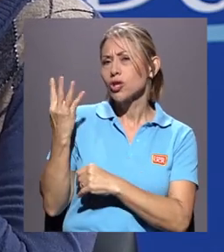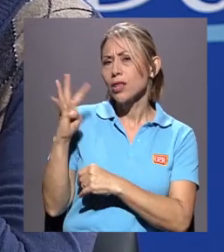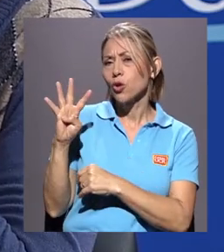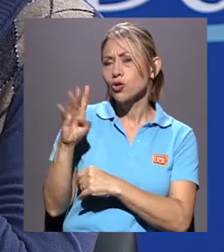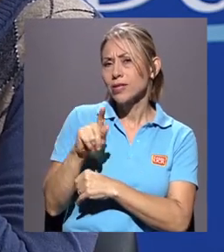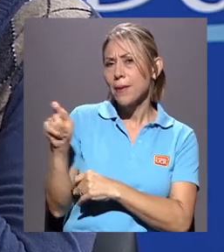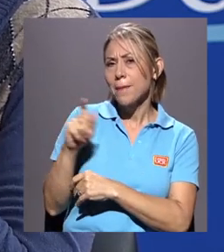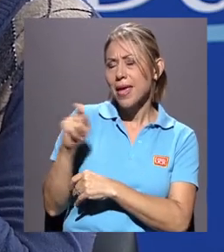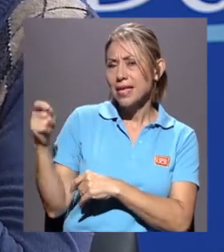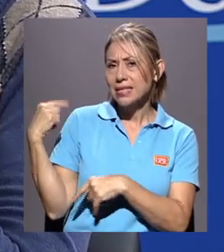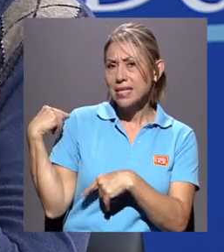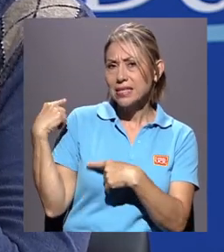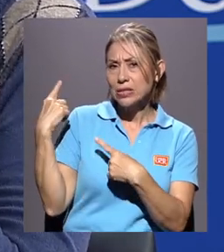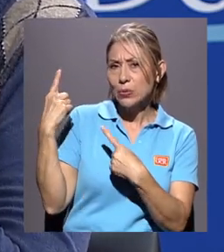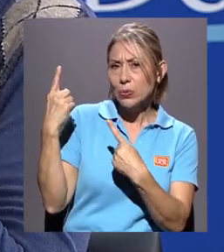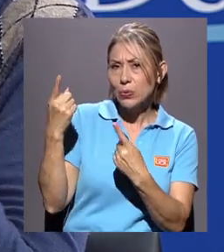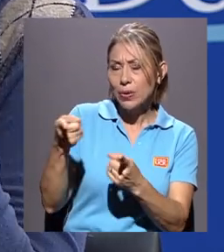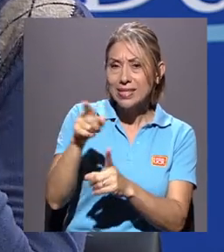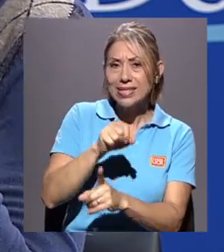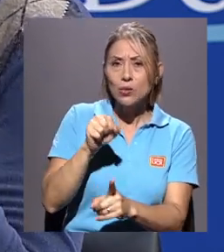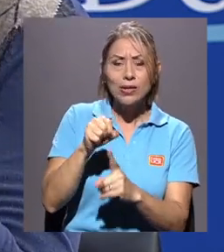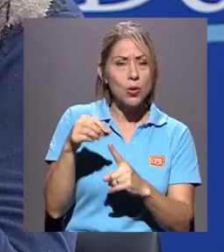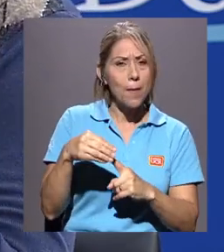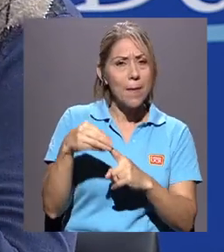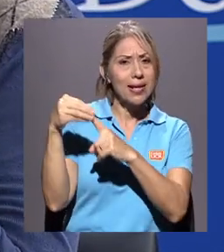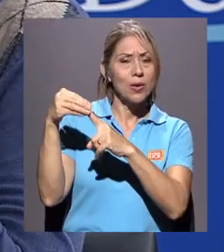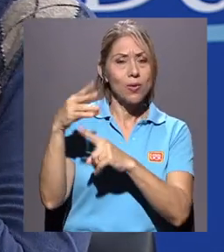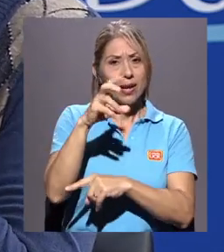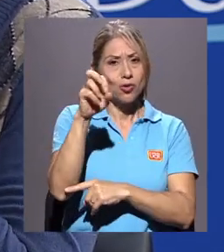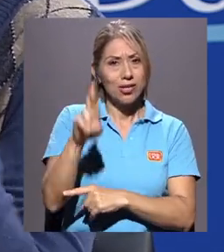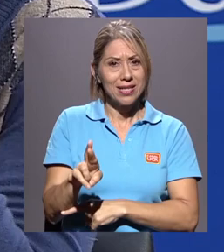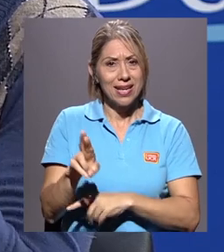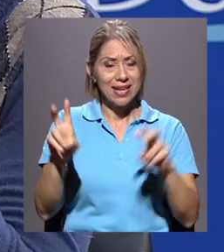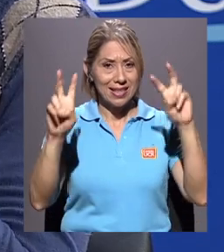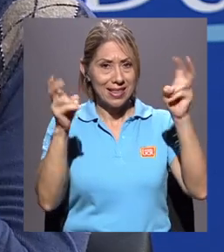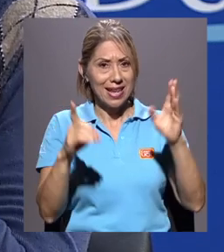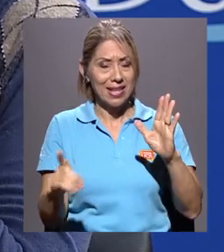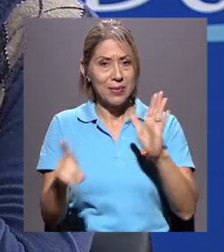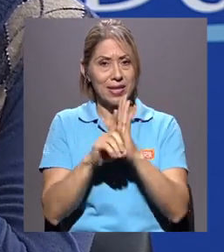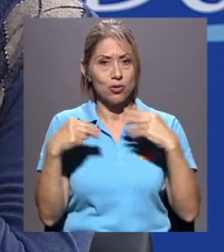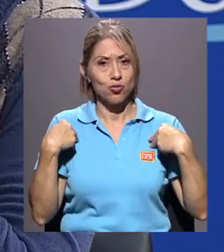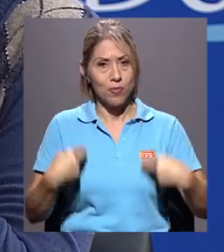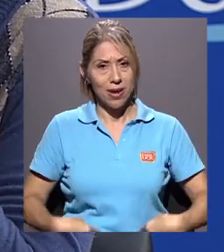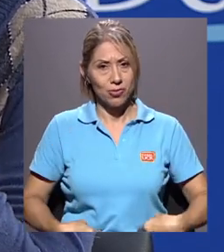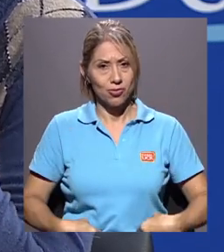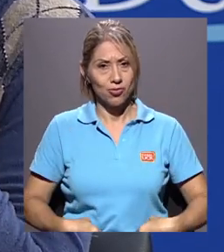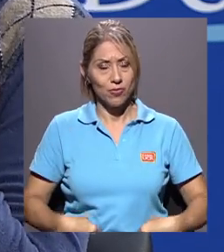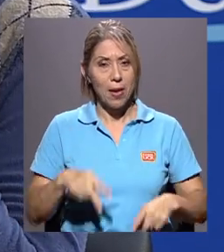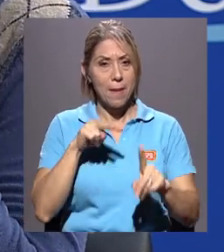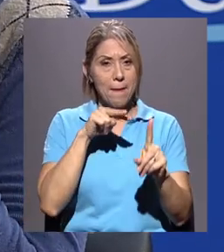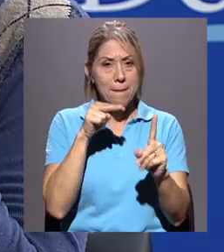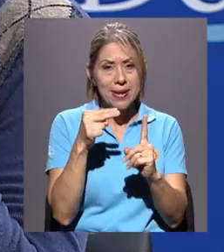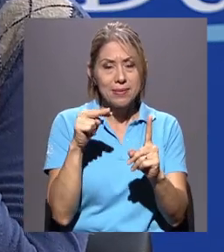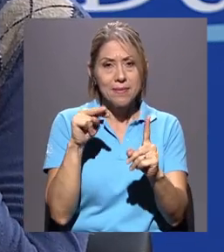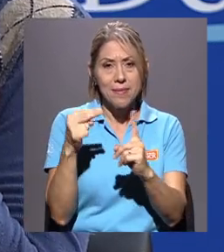bastante en particular en nuestro país en el tema de derechos humanos desde diferentes perspectivas.